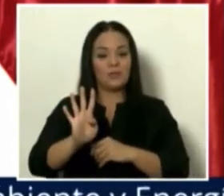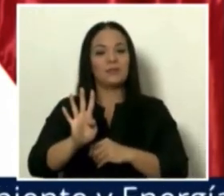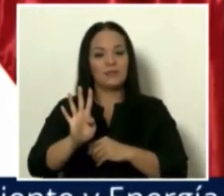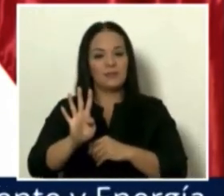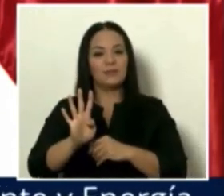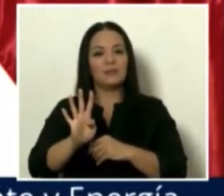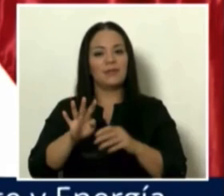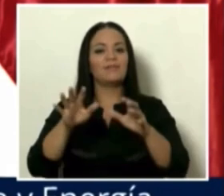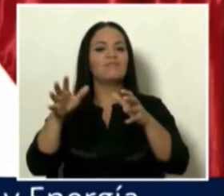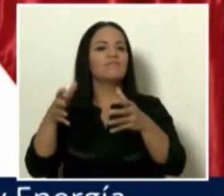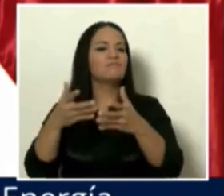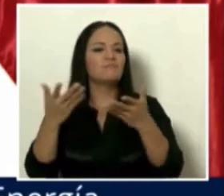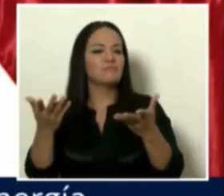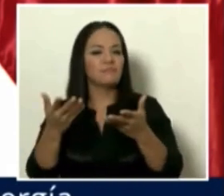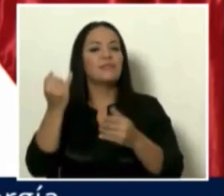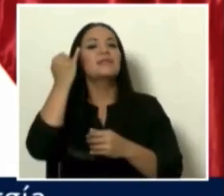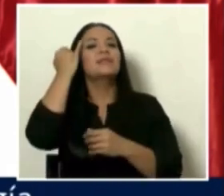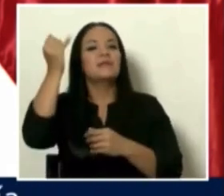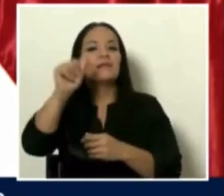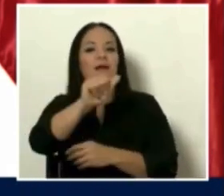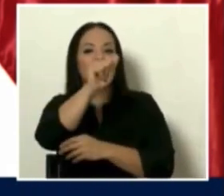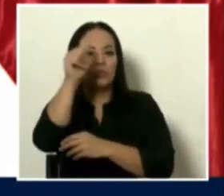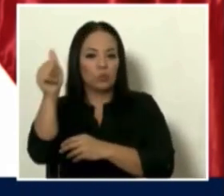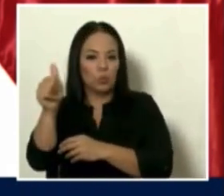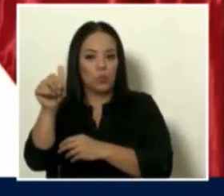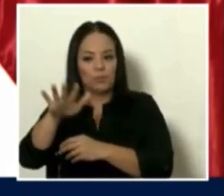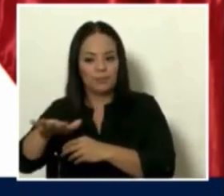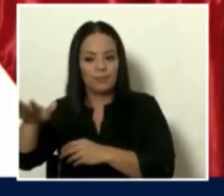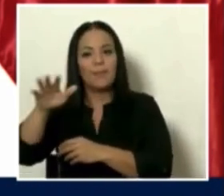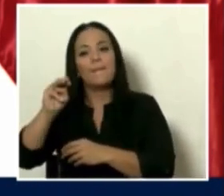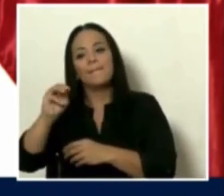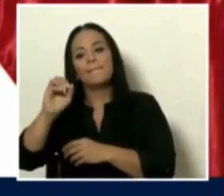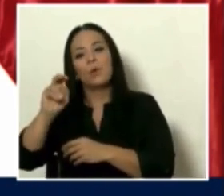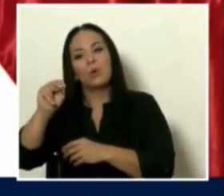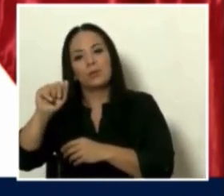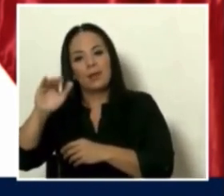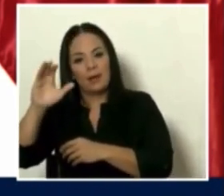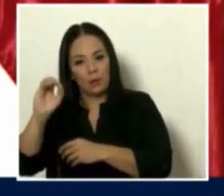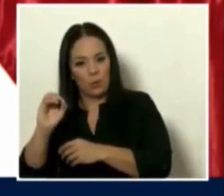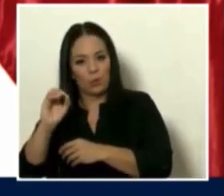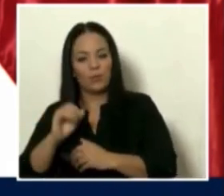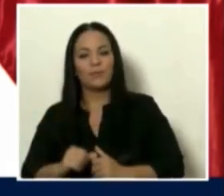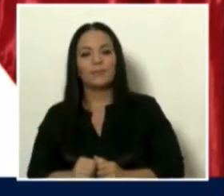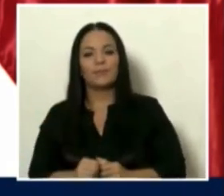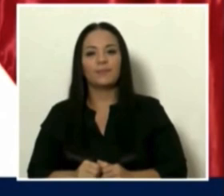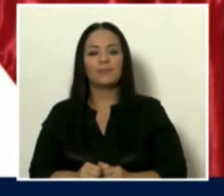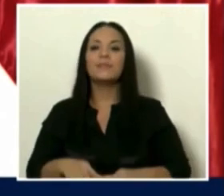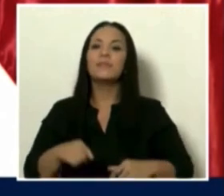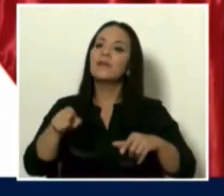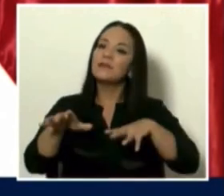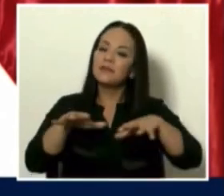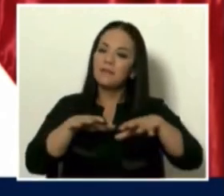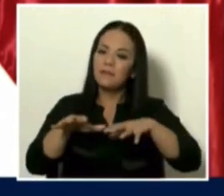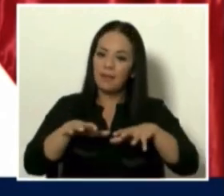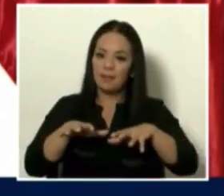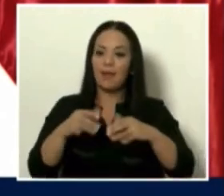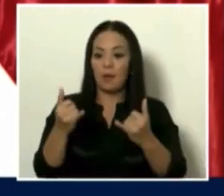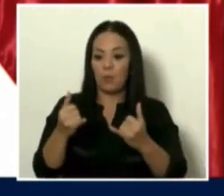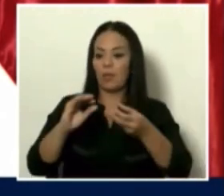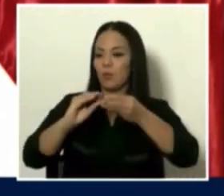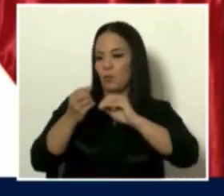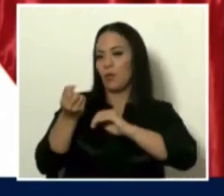la Iniciativa Azul de Mónaco. Este evento, que ya estaba a ser la número 14,